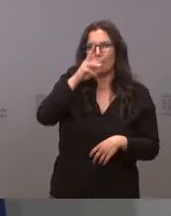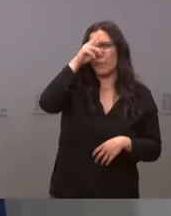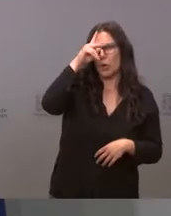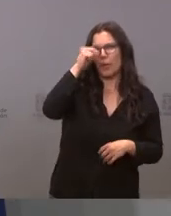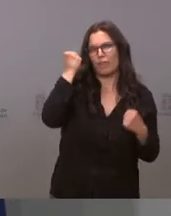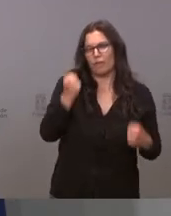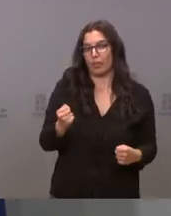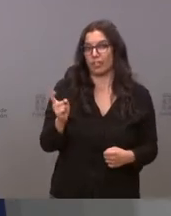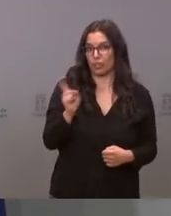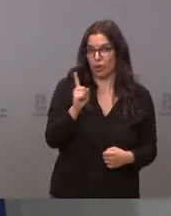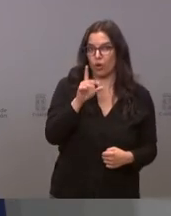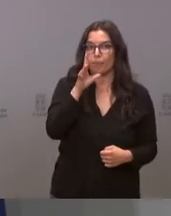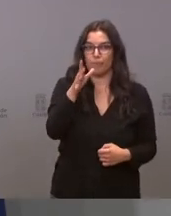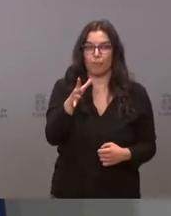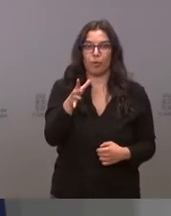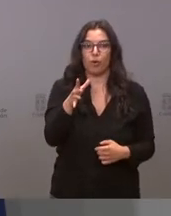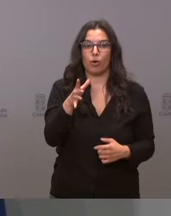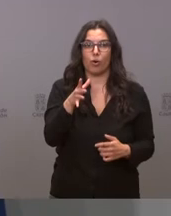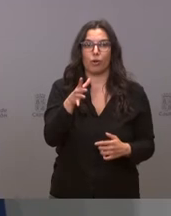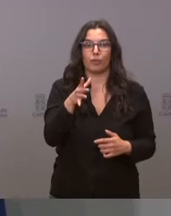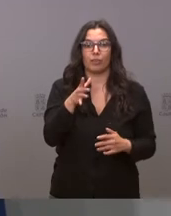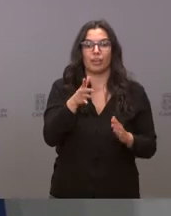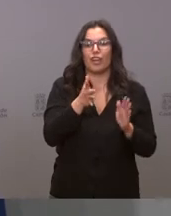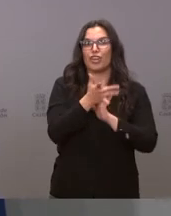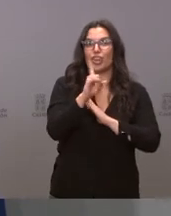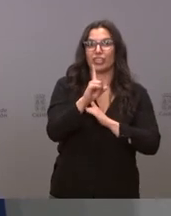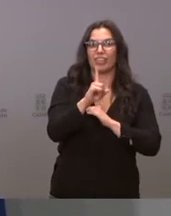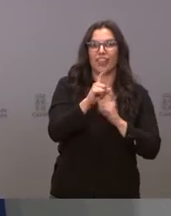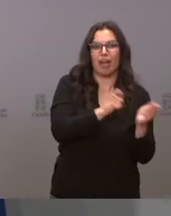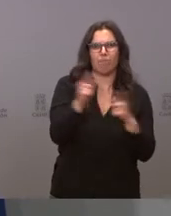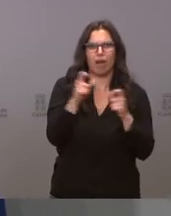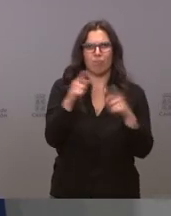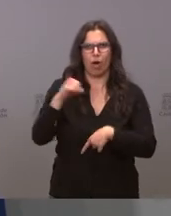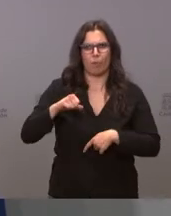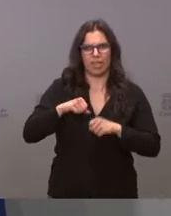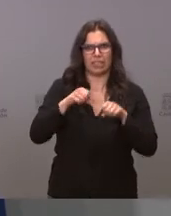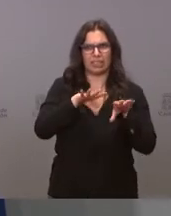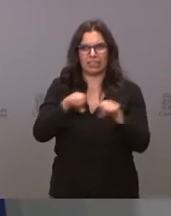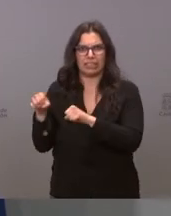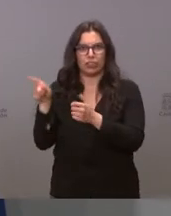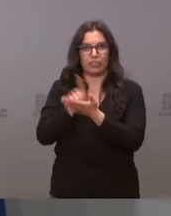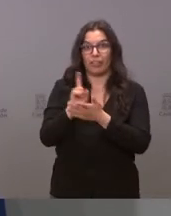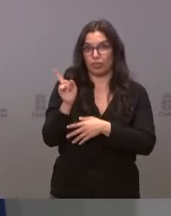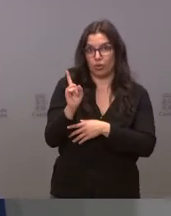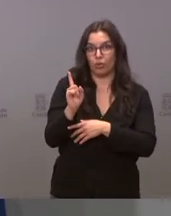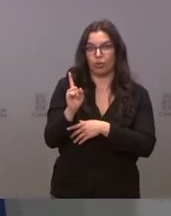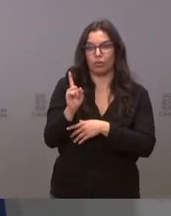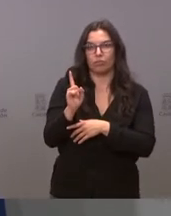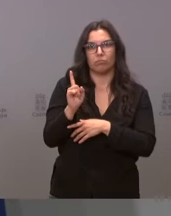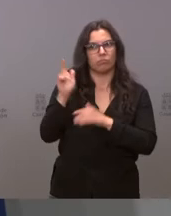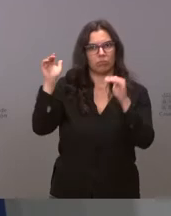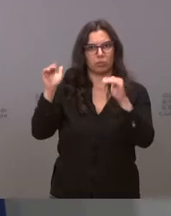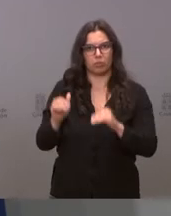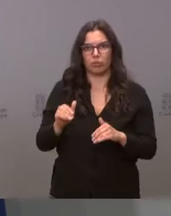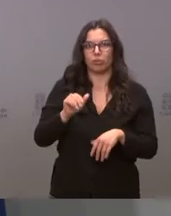porque no se está traduciendo en una mayor saturación de nuestros servicios hospitalarios que siguen rebajando su presión tanto en las